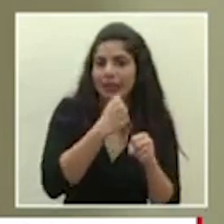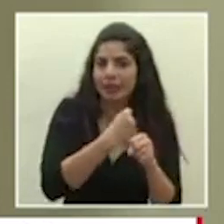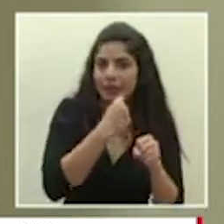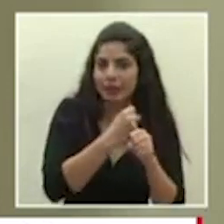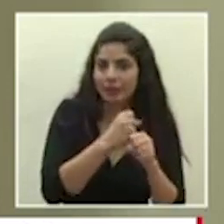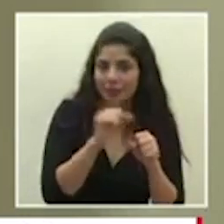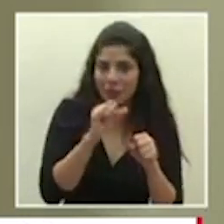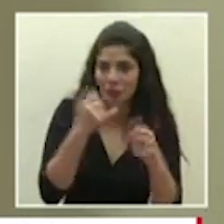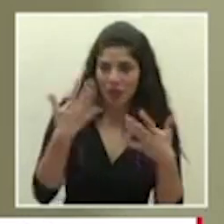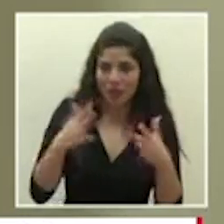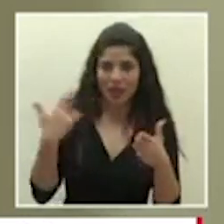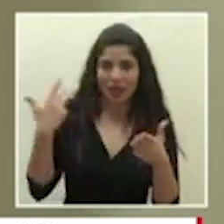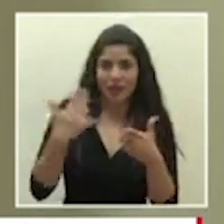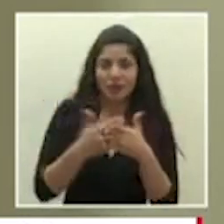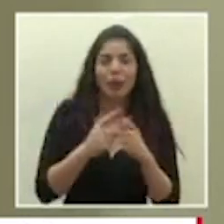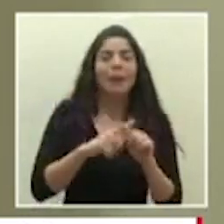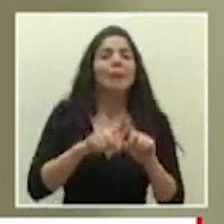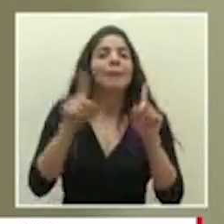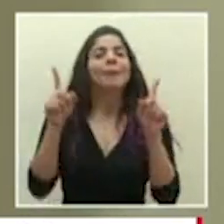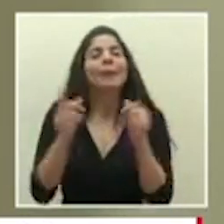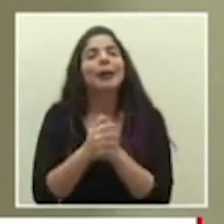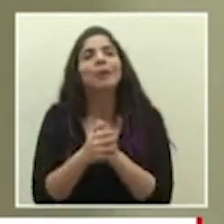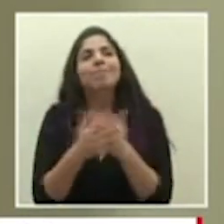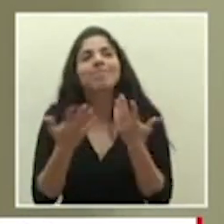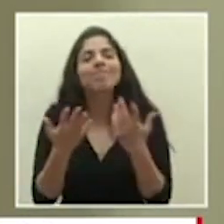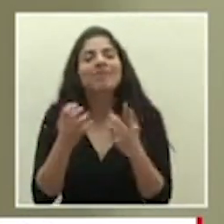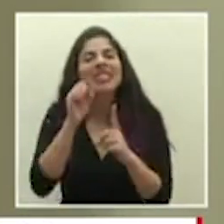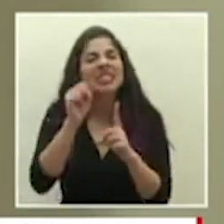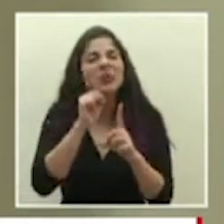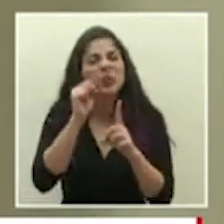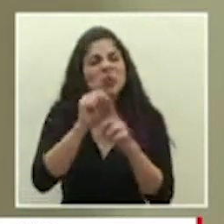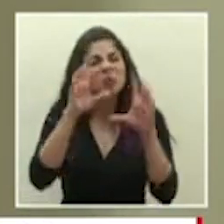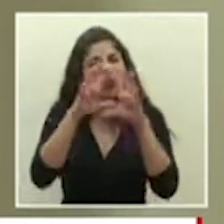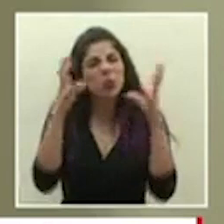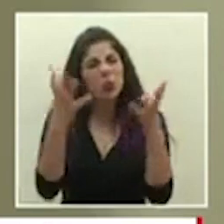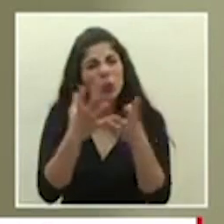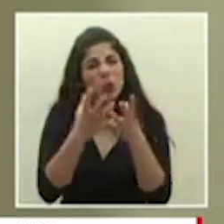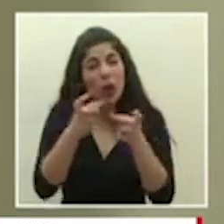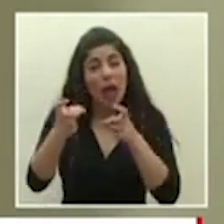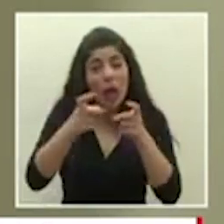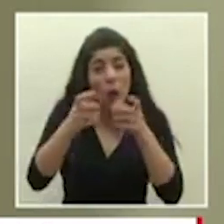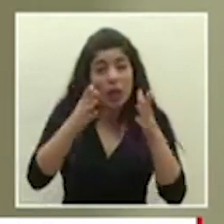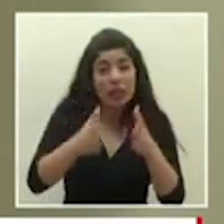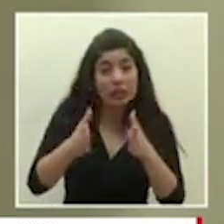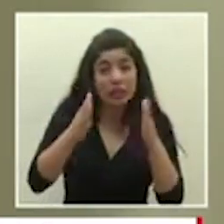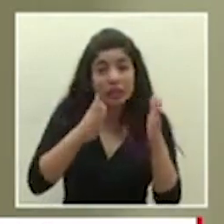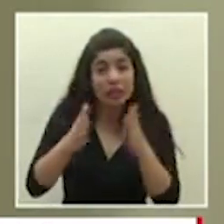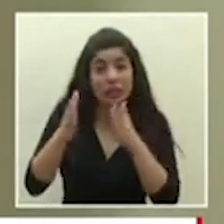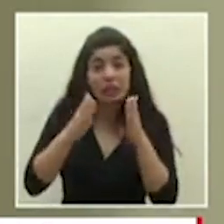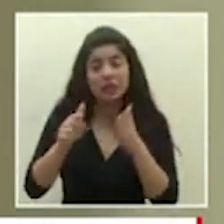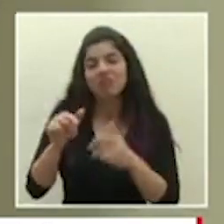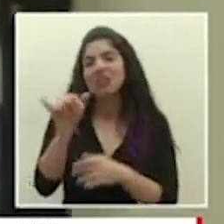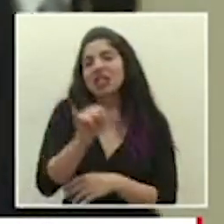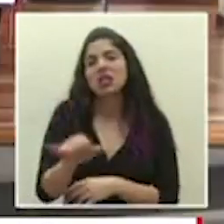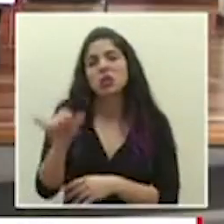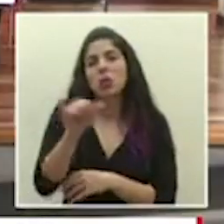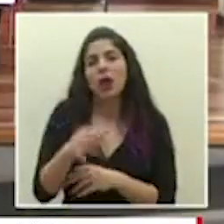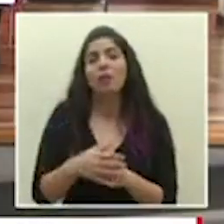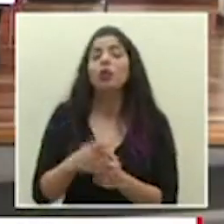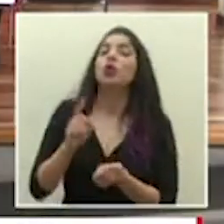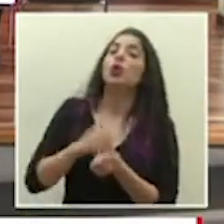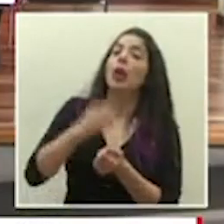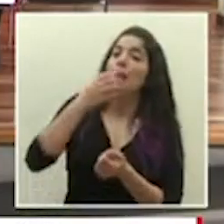pero la situación mundial en logística sigue igual doctor Macaya